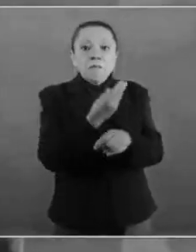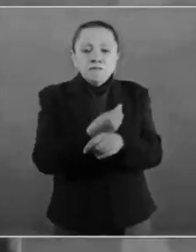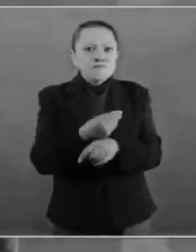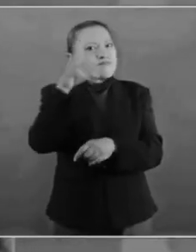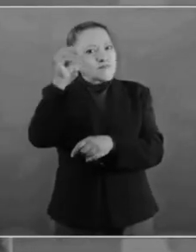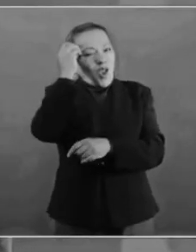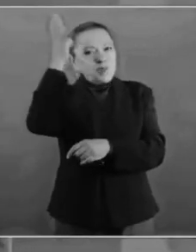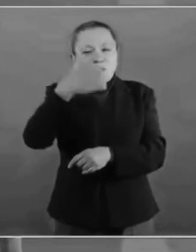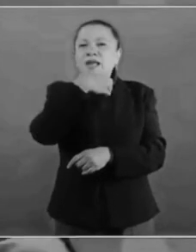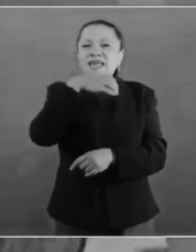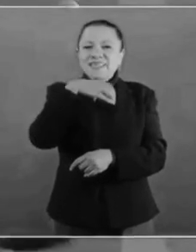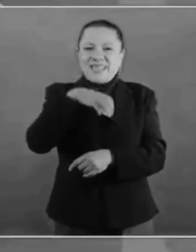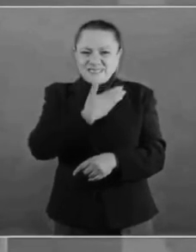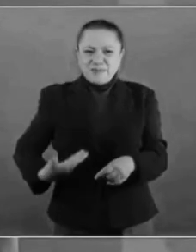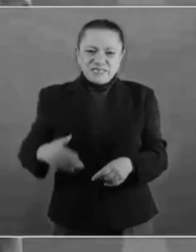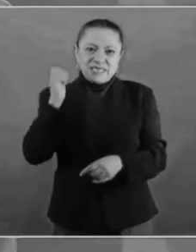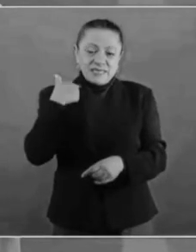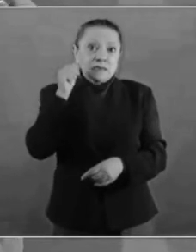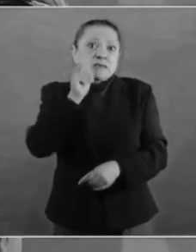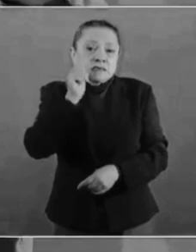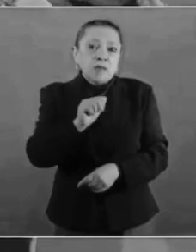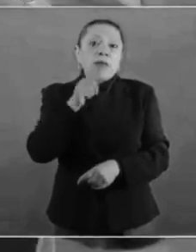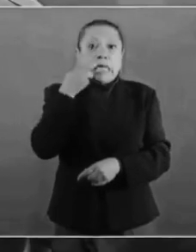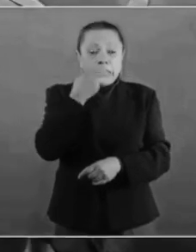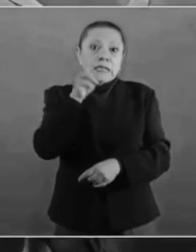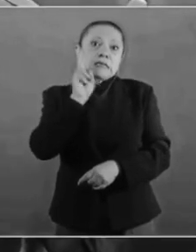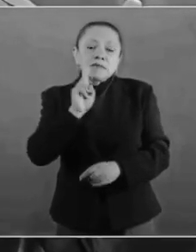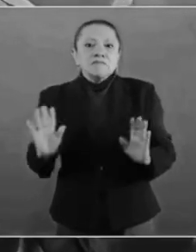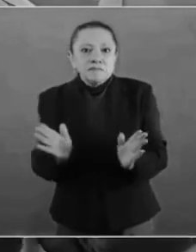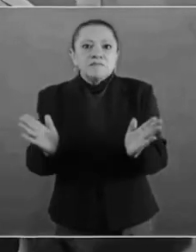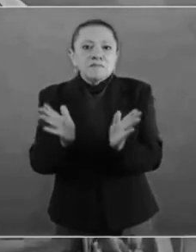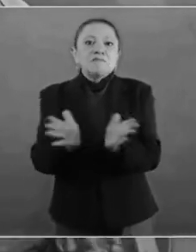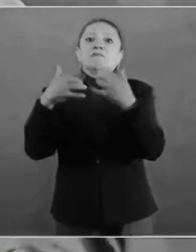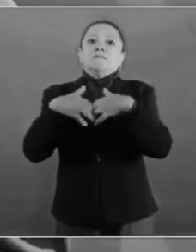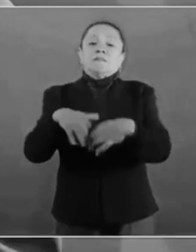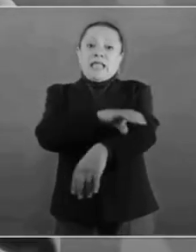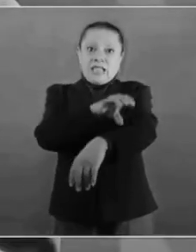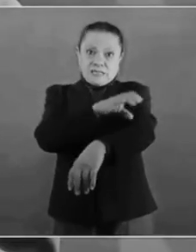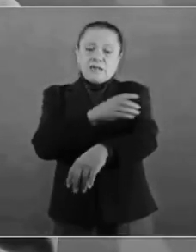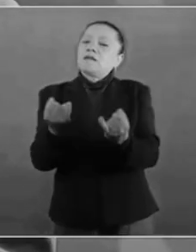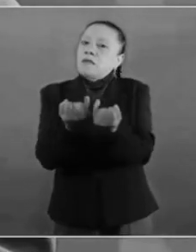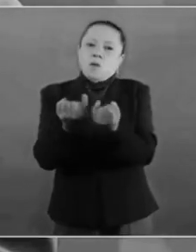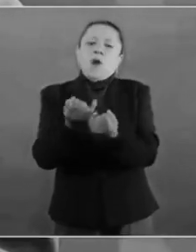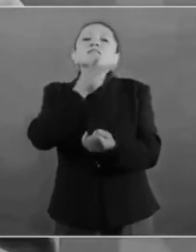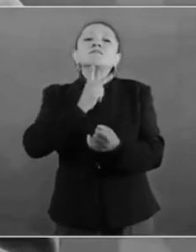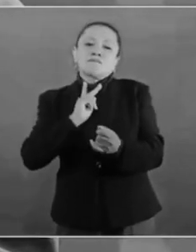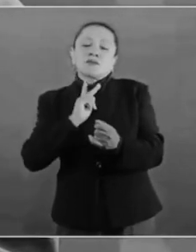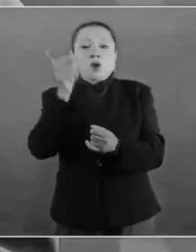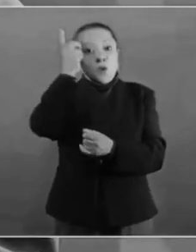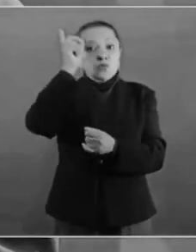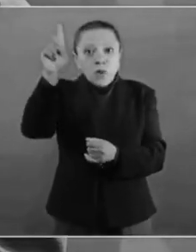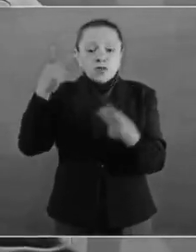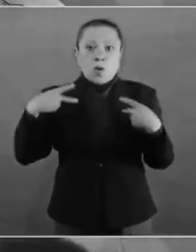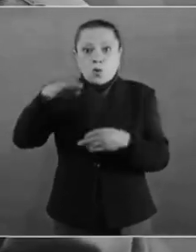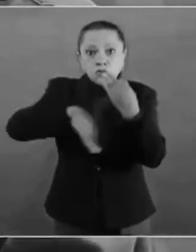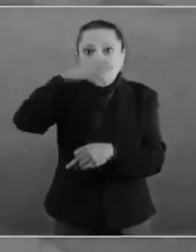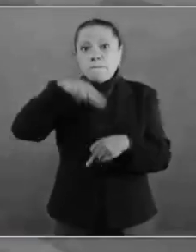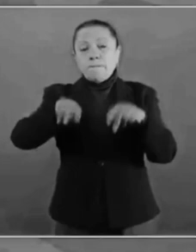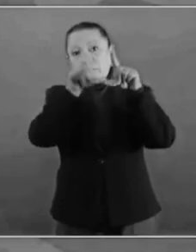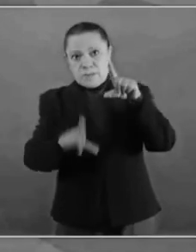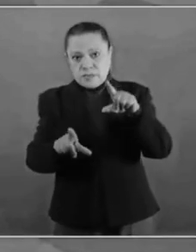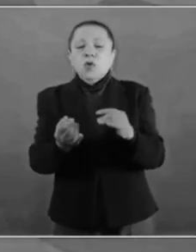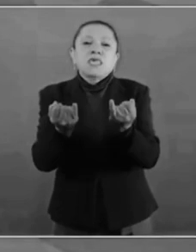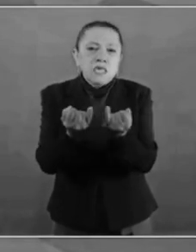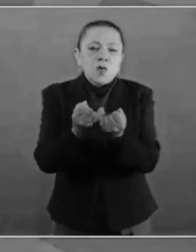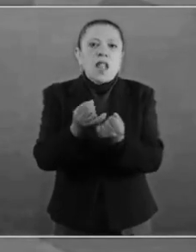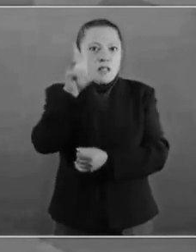Cárdenas, que procuró que la industria eléctrica fuese como el petróleo de los mexicanos. No olvidar al